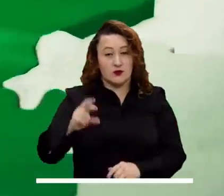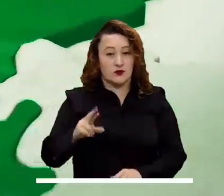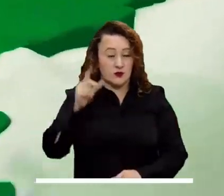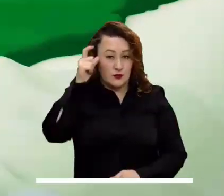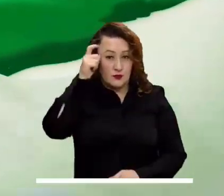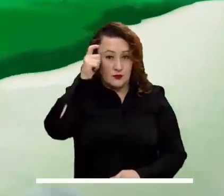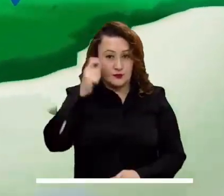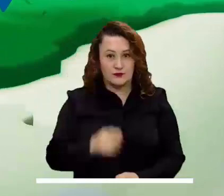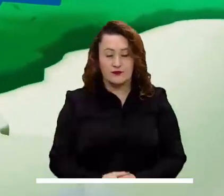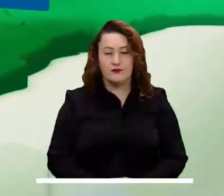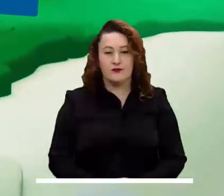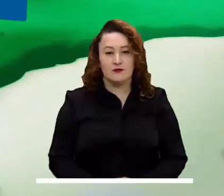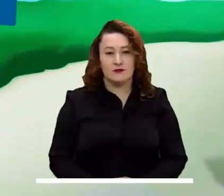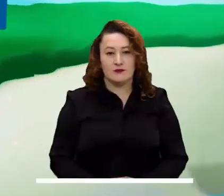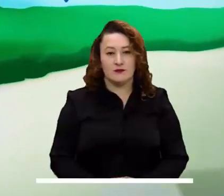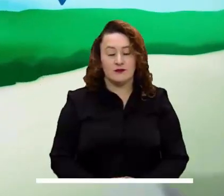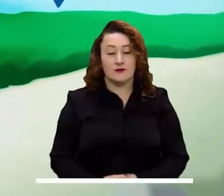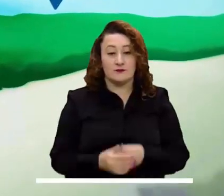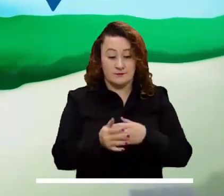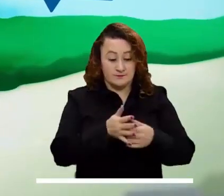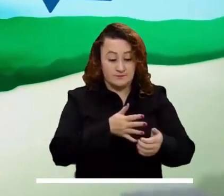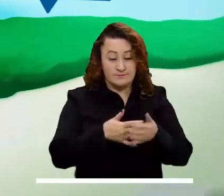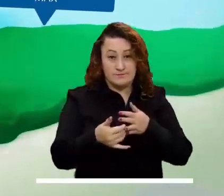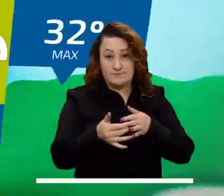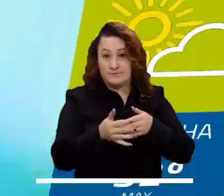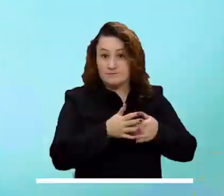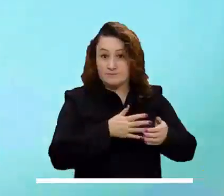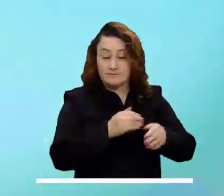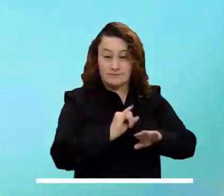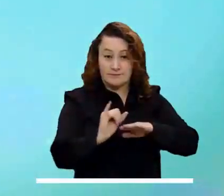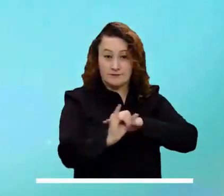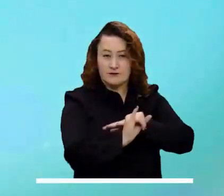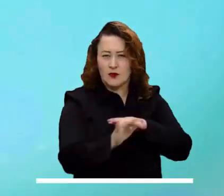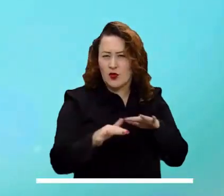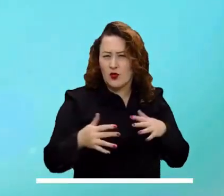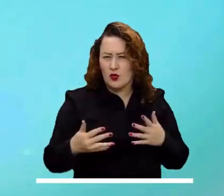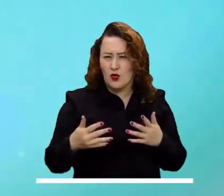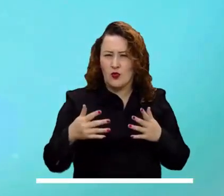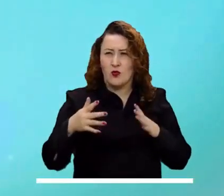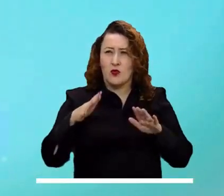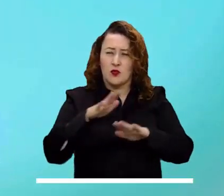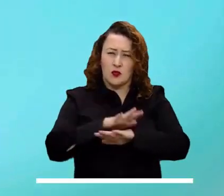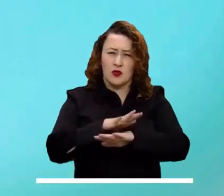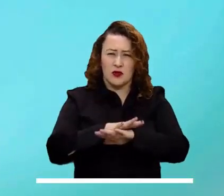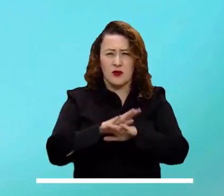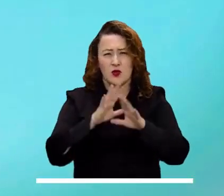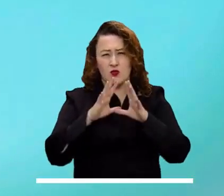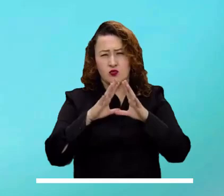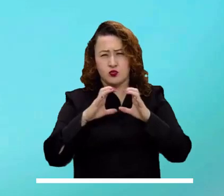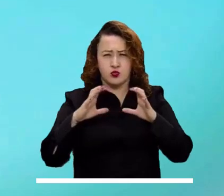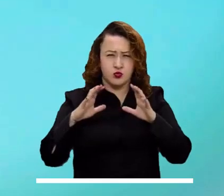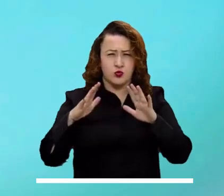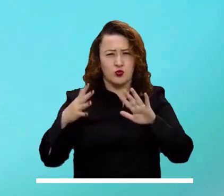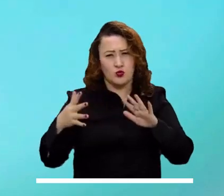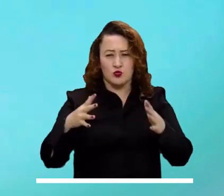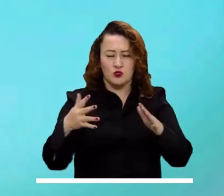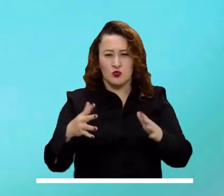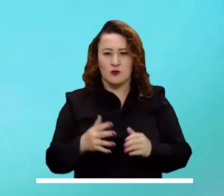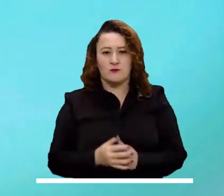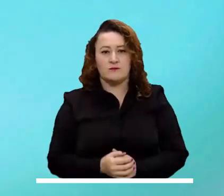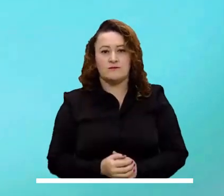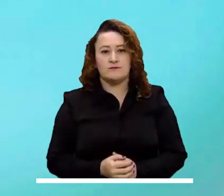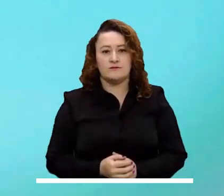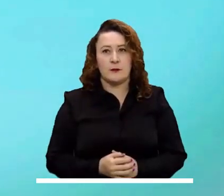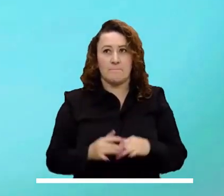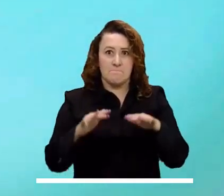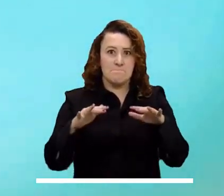y en el sur de Córdoba. Mientras tanto, en el archipiélago de San Andrés y Providencia, se proyecta una tarde entre ligera y